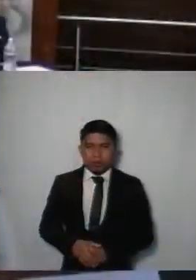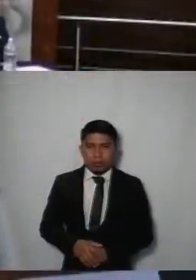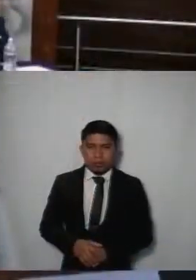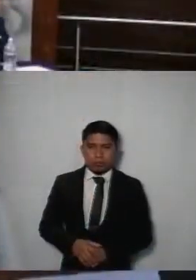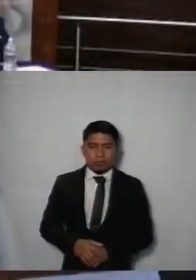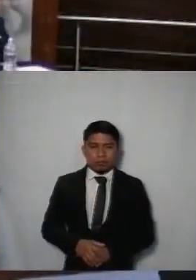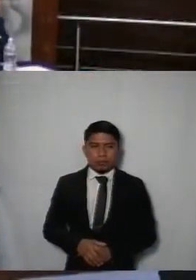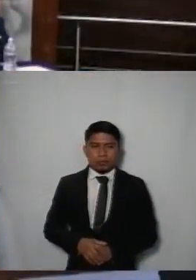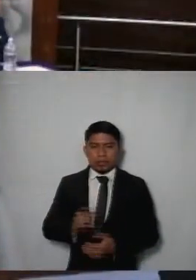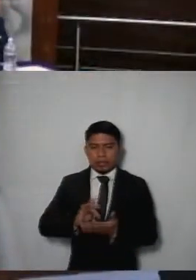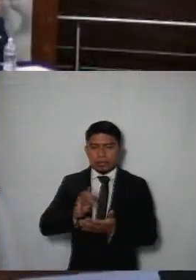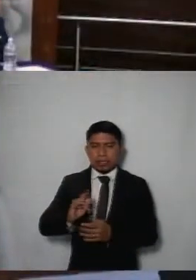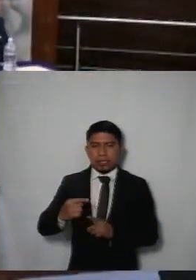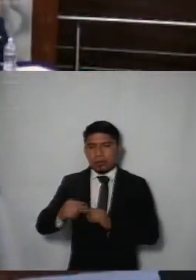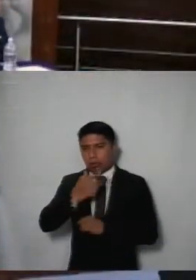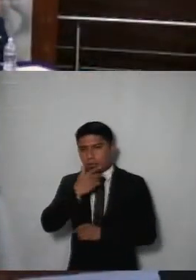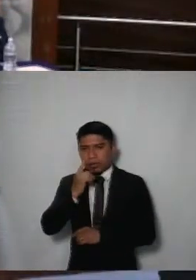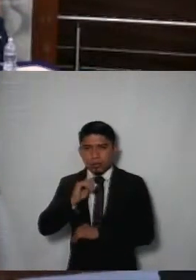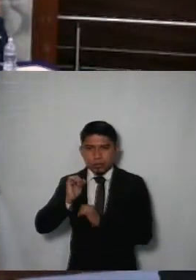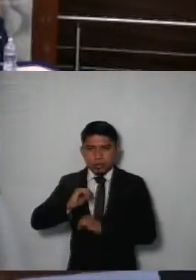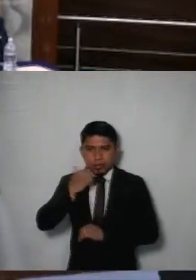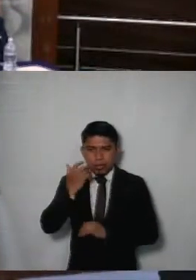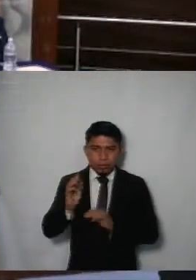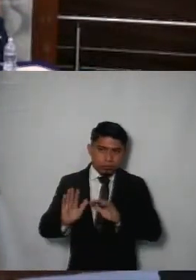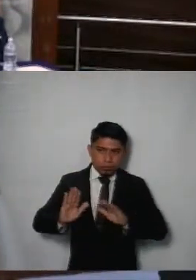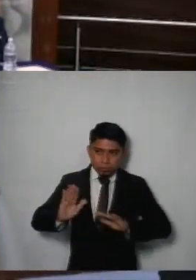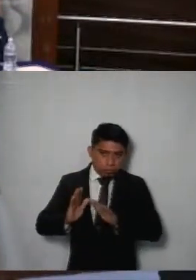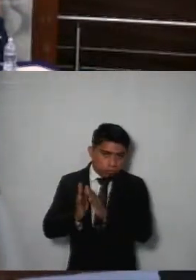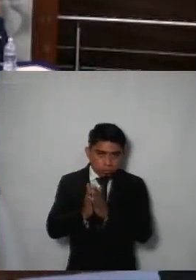Muchas gracias ¿Algún comisionado o comisionada desea hacer uso de la voz?